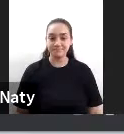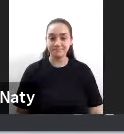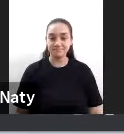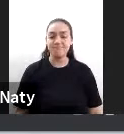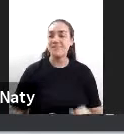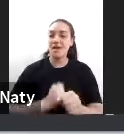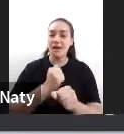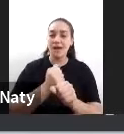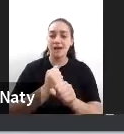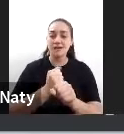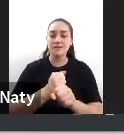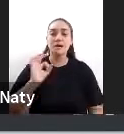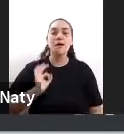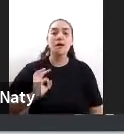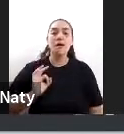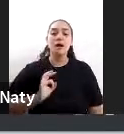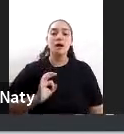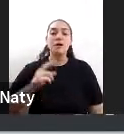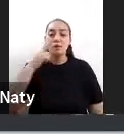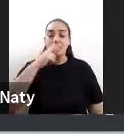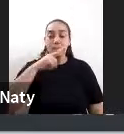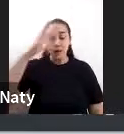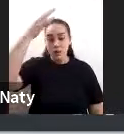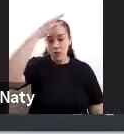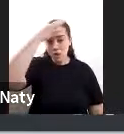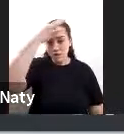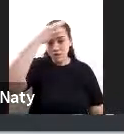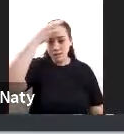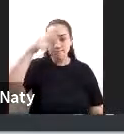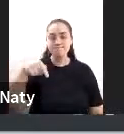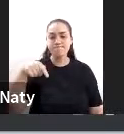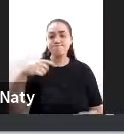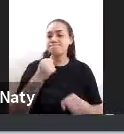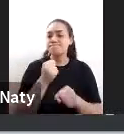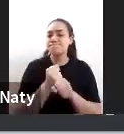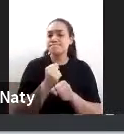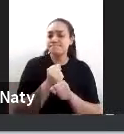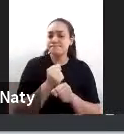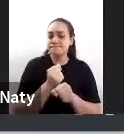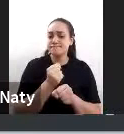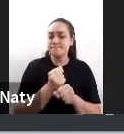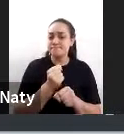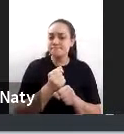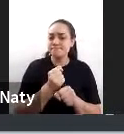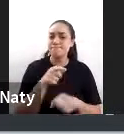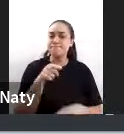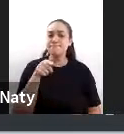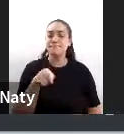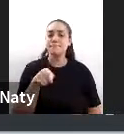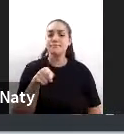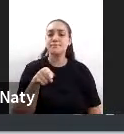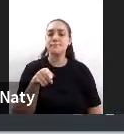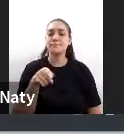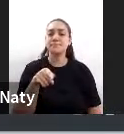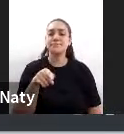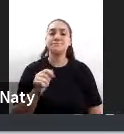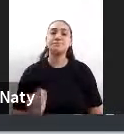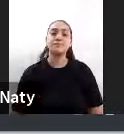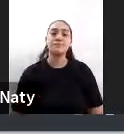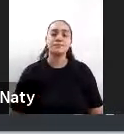veníamos trabajando con la red federal de fibra óptica ya se estaba comenzando